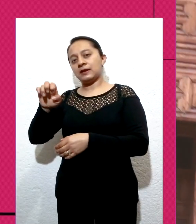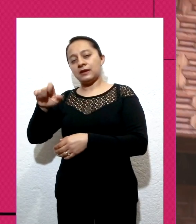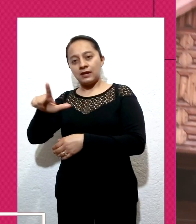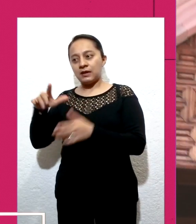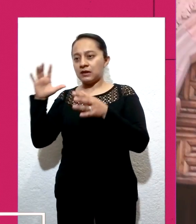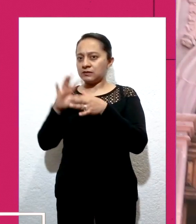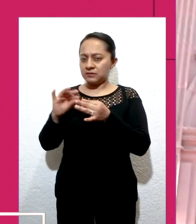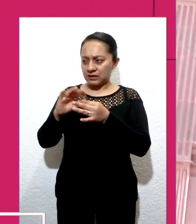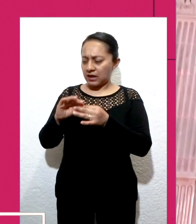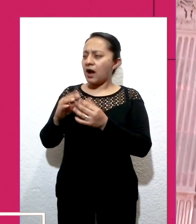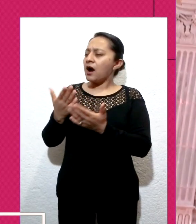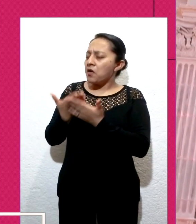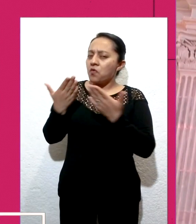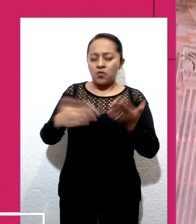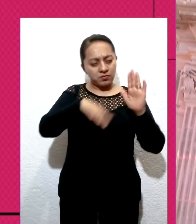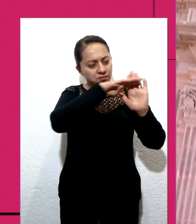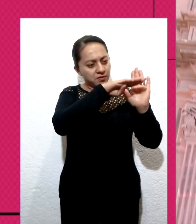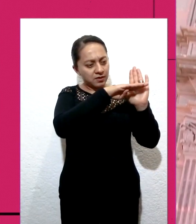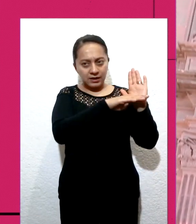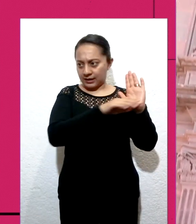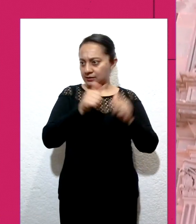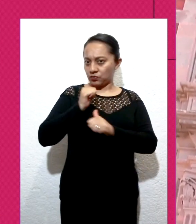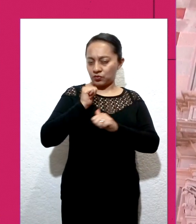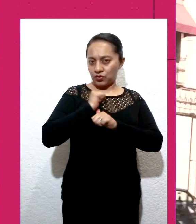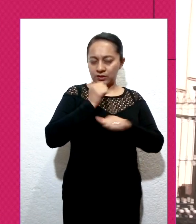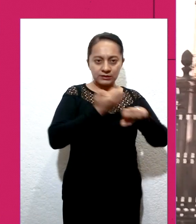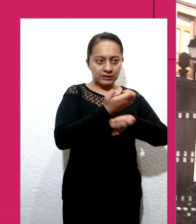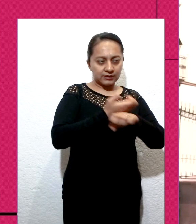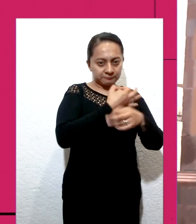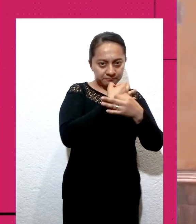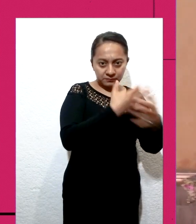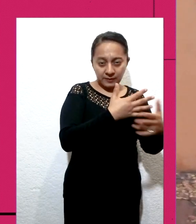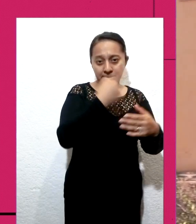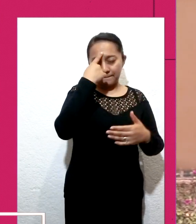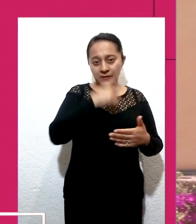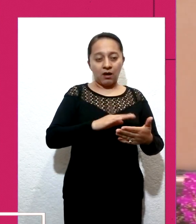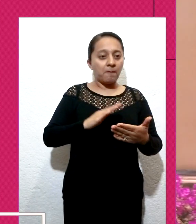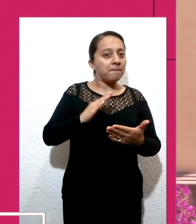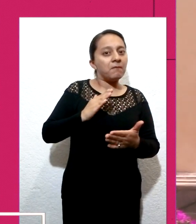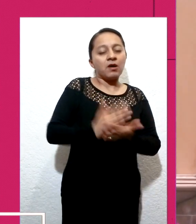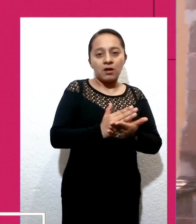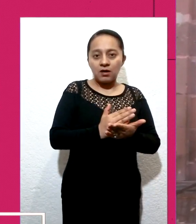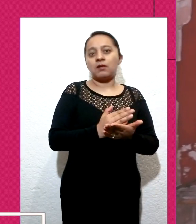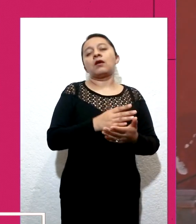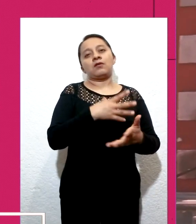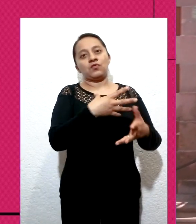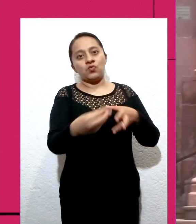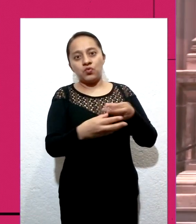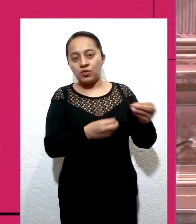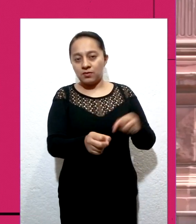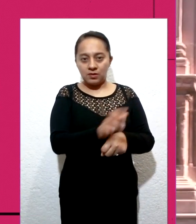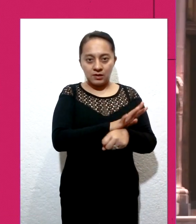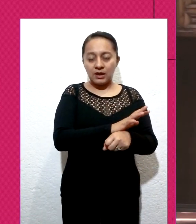autoridades estatales para tratar de frenar los contagios por COVID-19, señaló que no representan ningún problema para la Iglesia, pues a